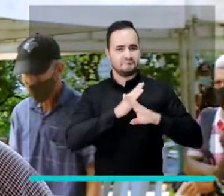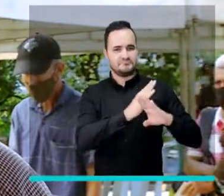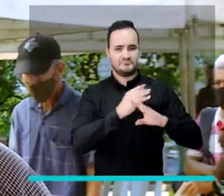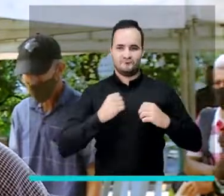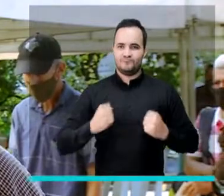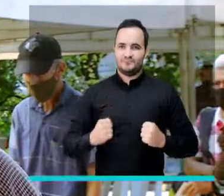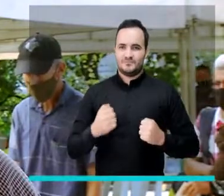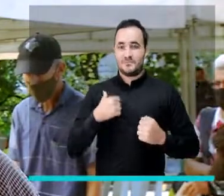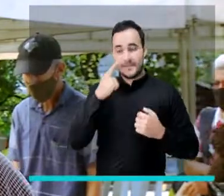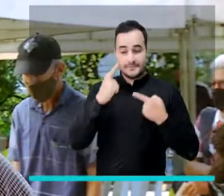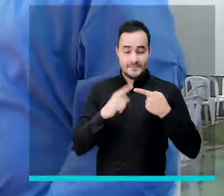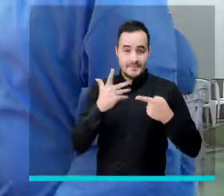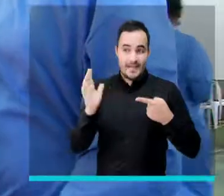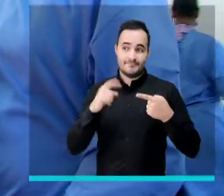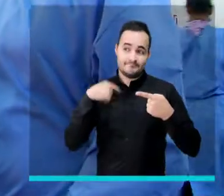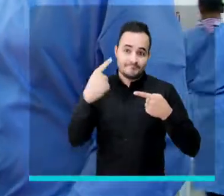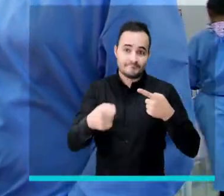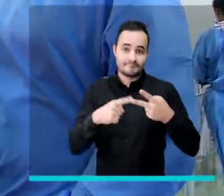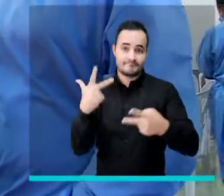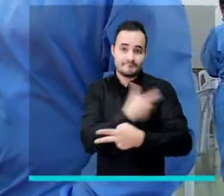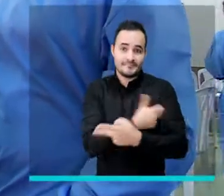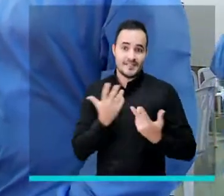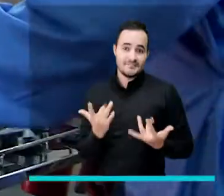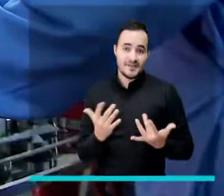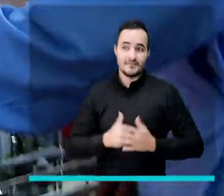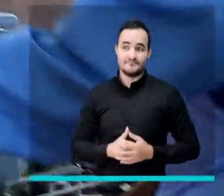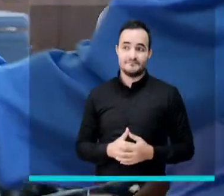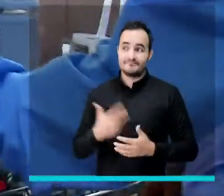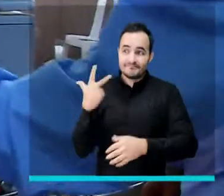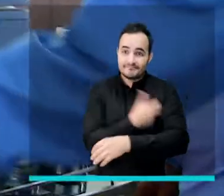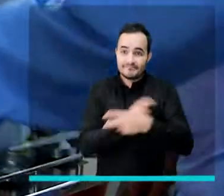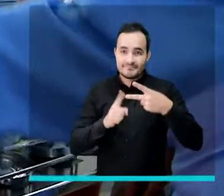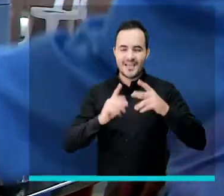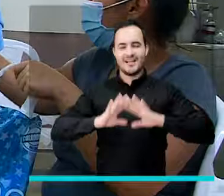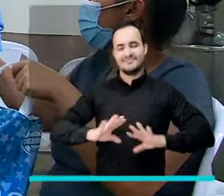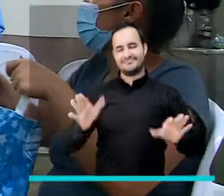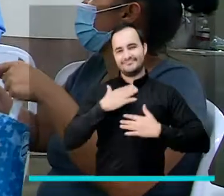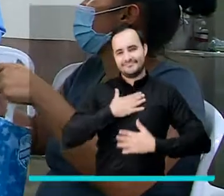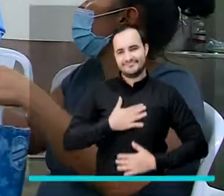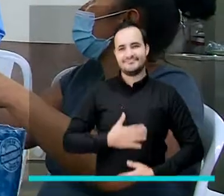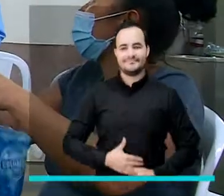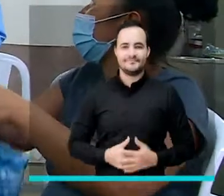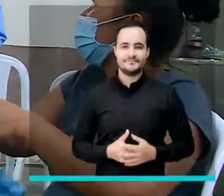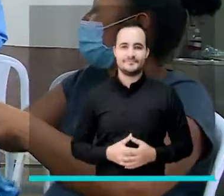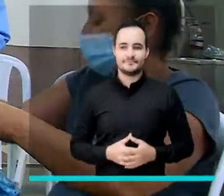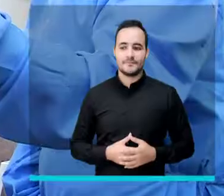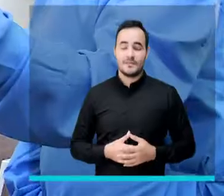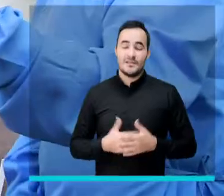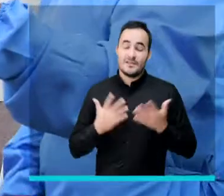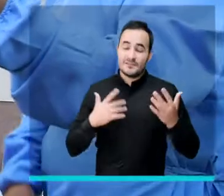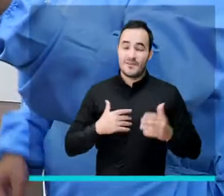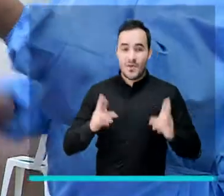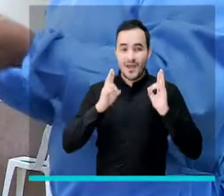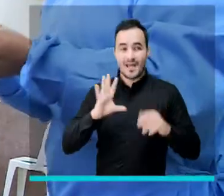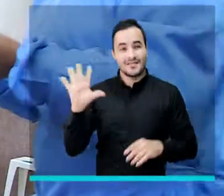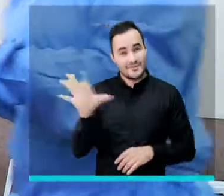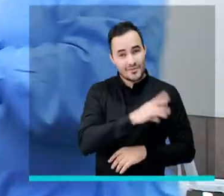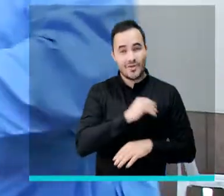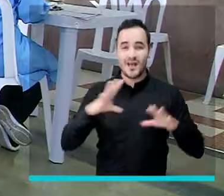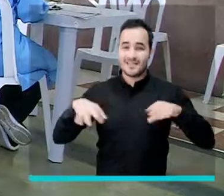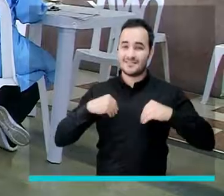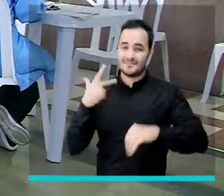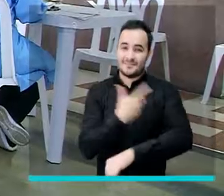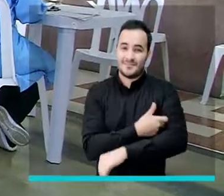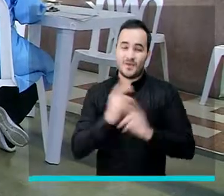y esperemos la segunda dosis y ya uno puede estar más tranquilo. La verdad que todas las personas se